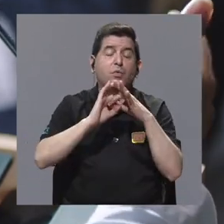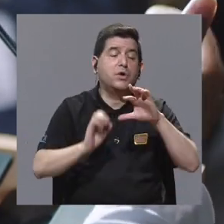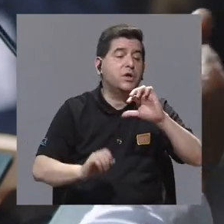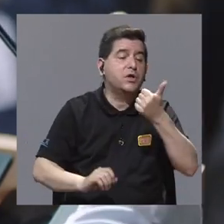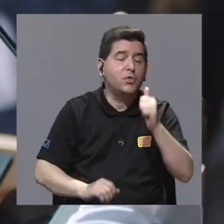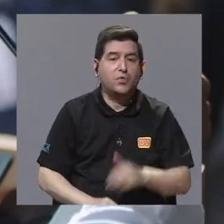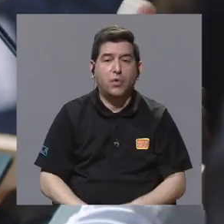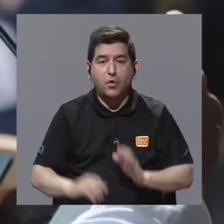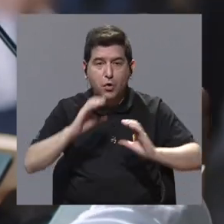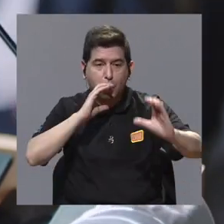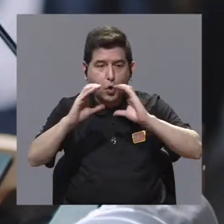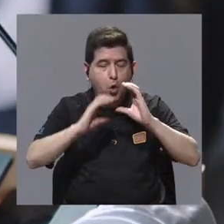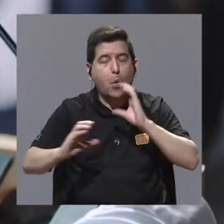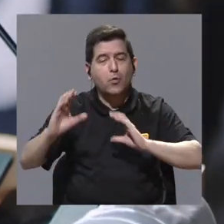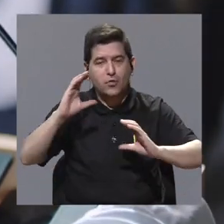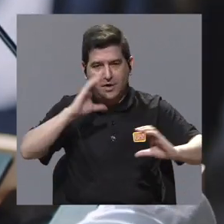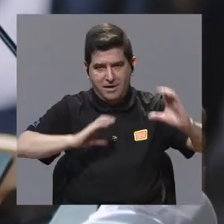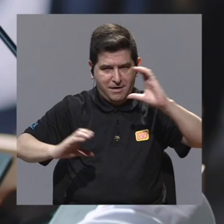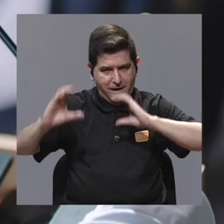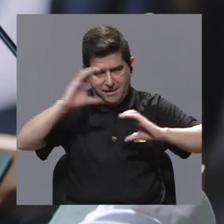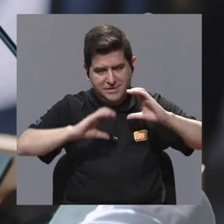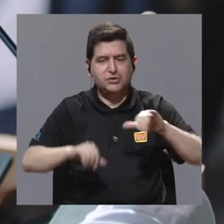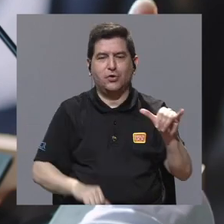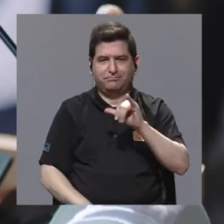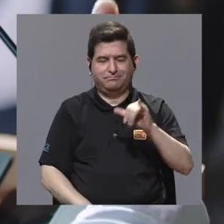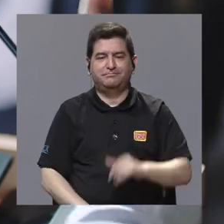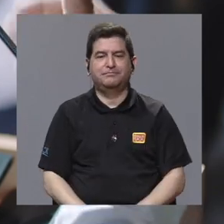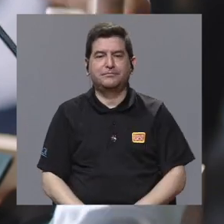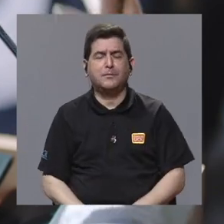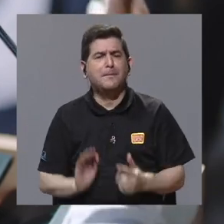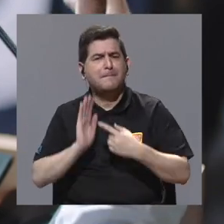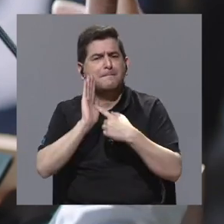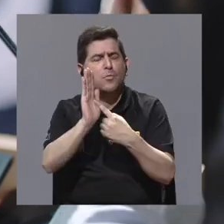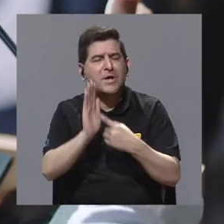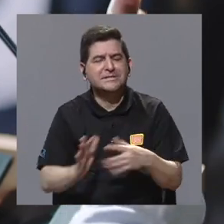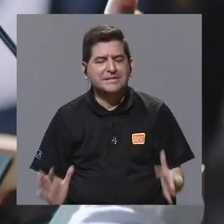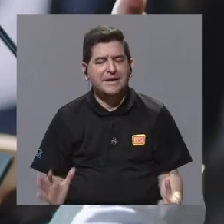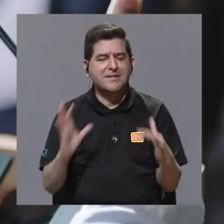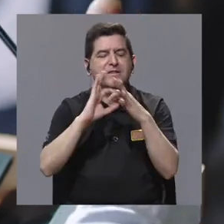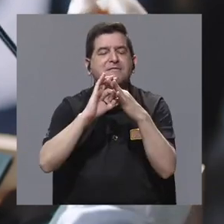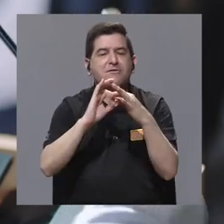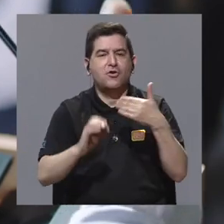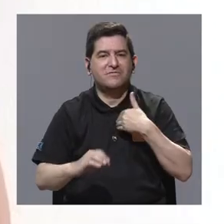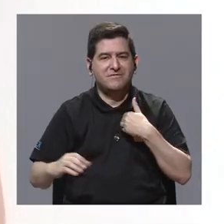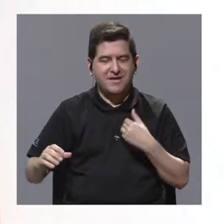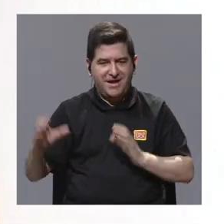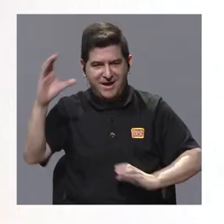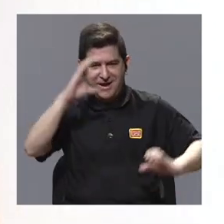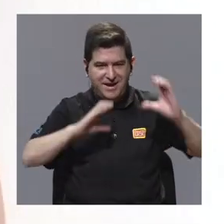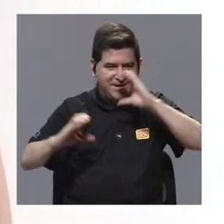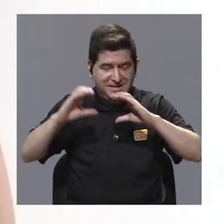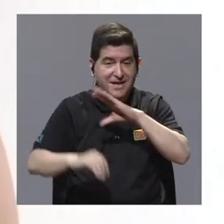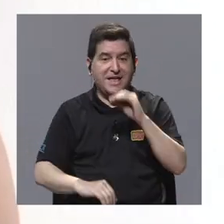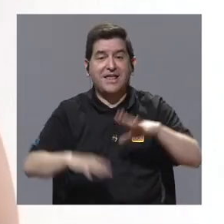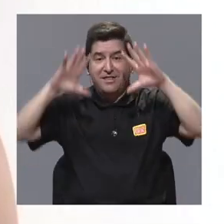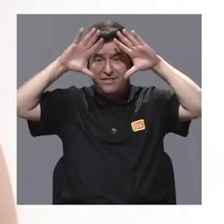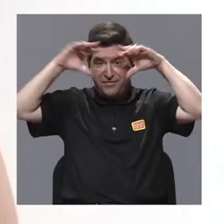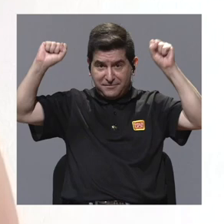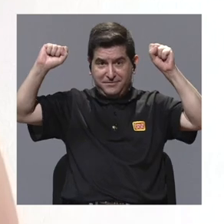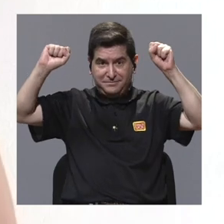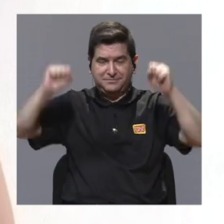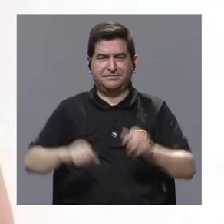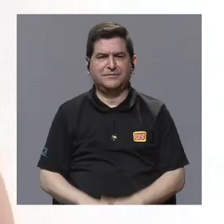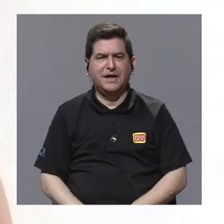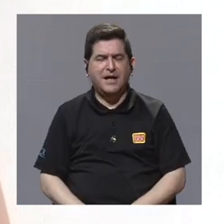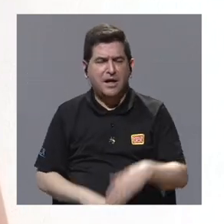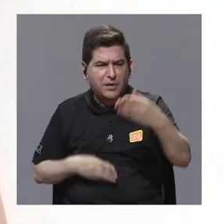por ejemplo la comunicación científica, y refleja este nexo entre la ciencia y la diplomacia para